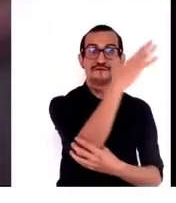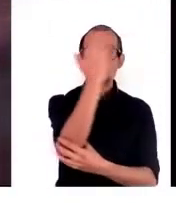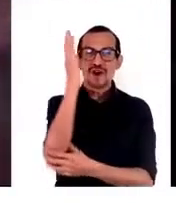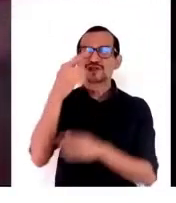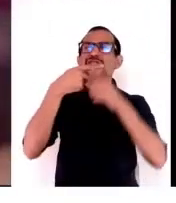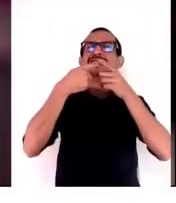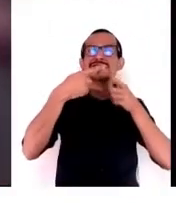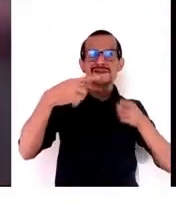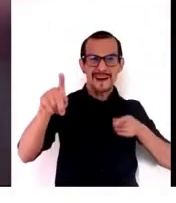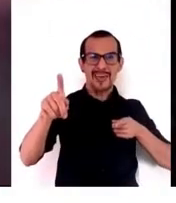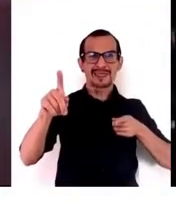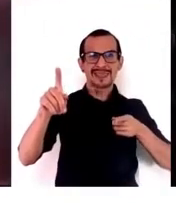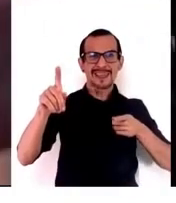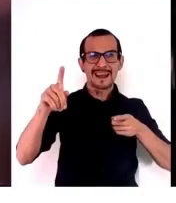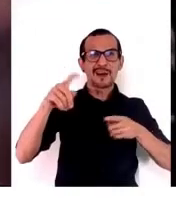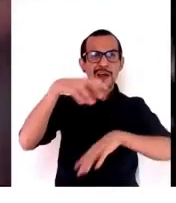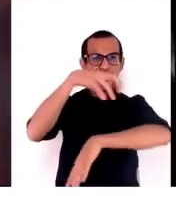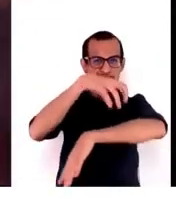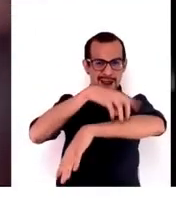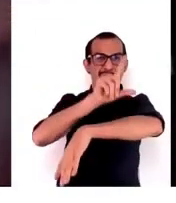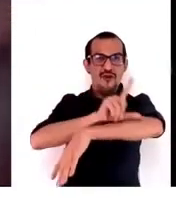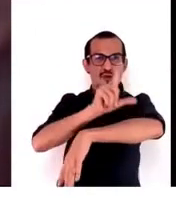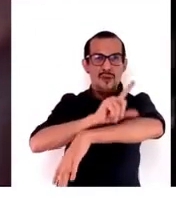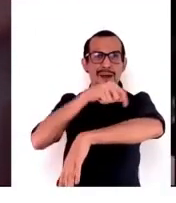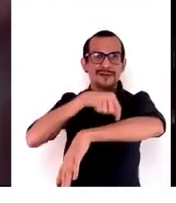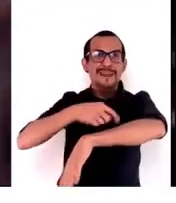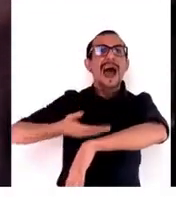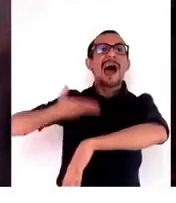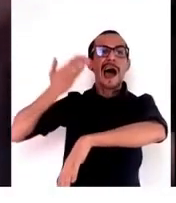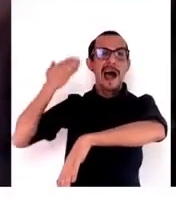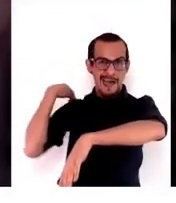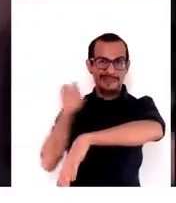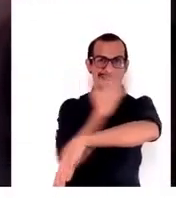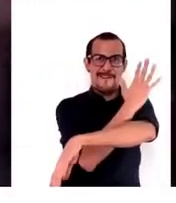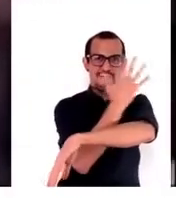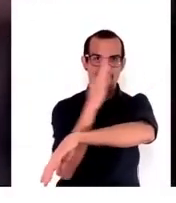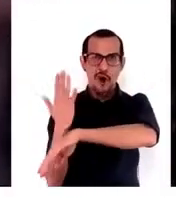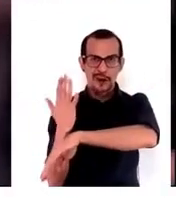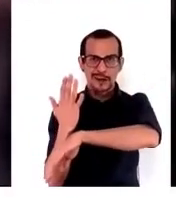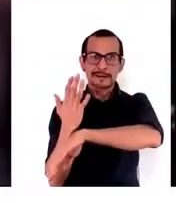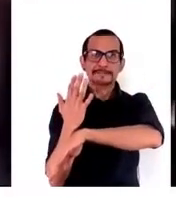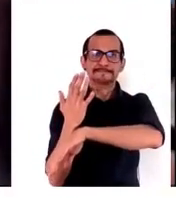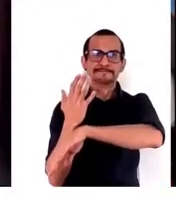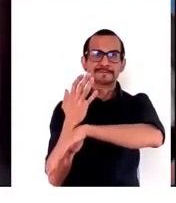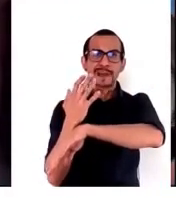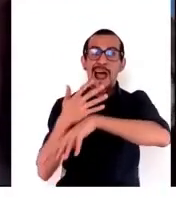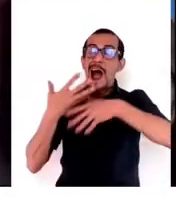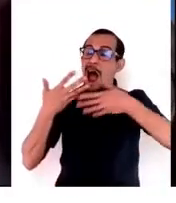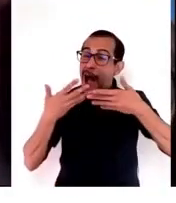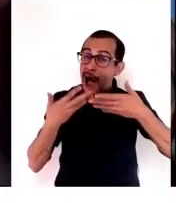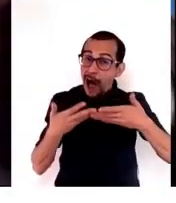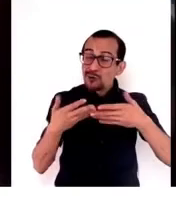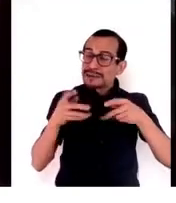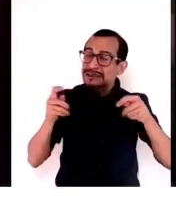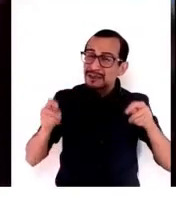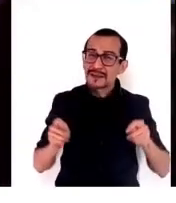de la región donde había bosques. Pero aún estamos intentando